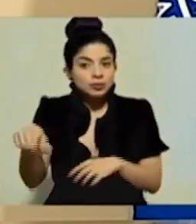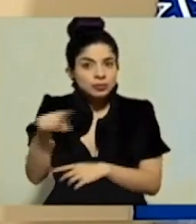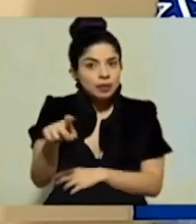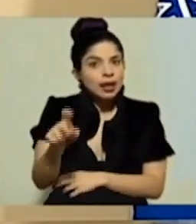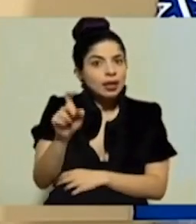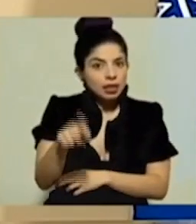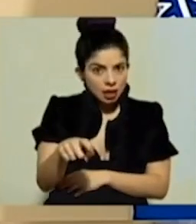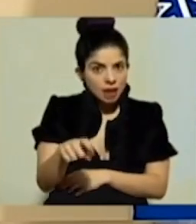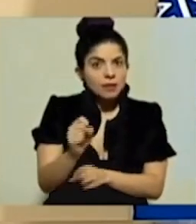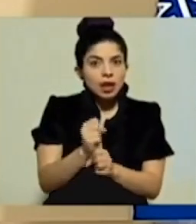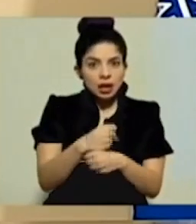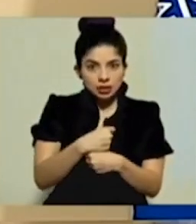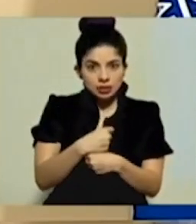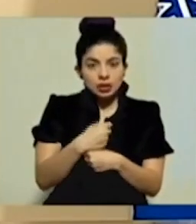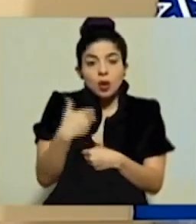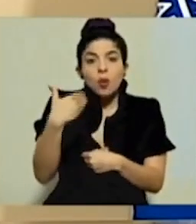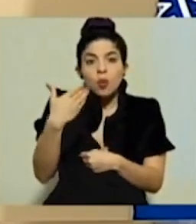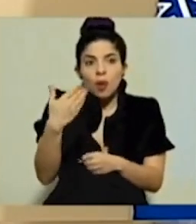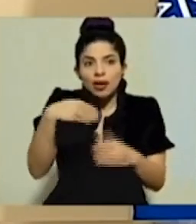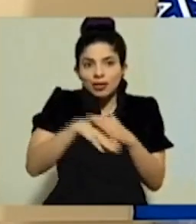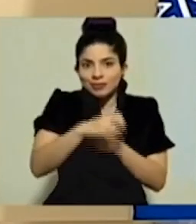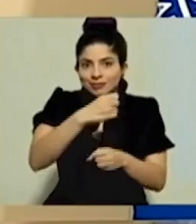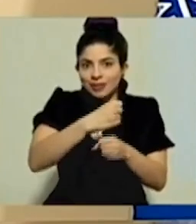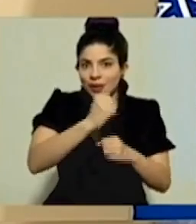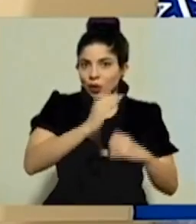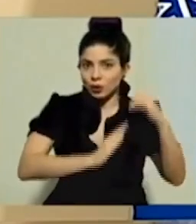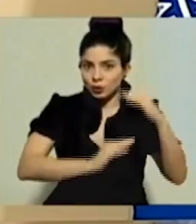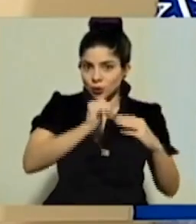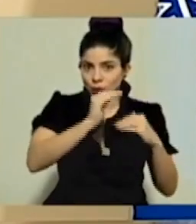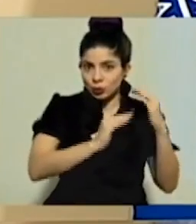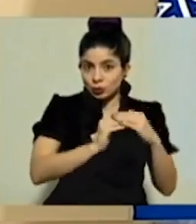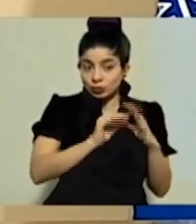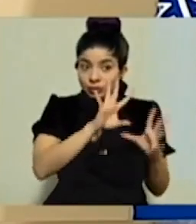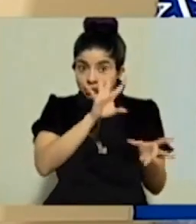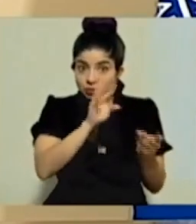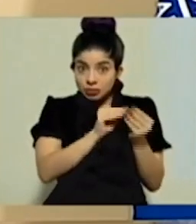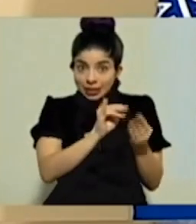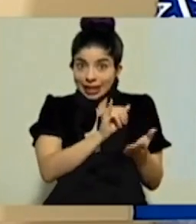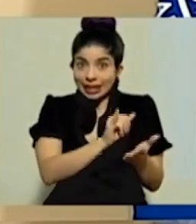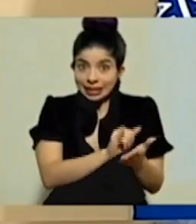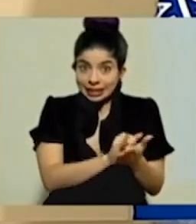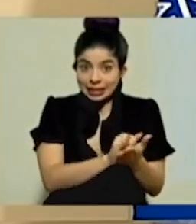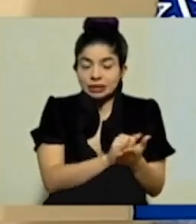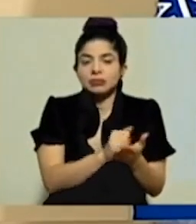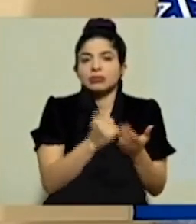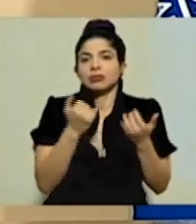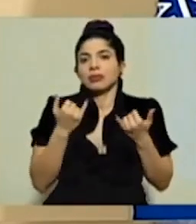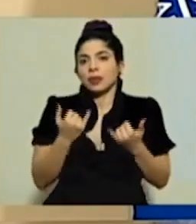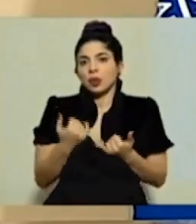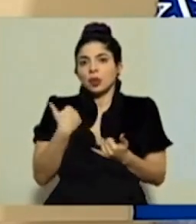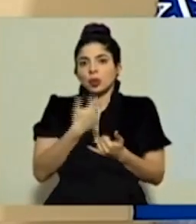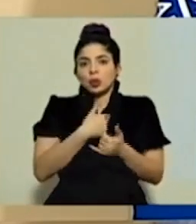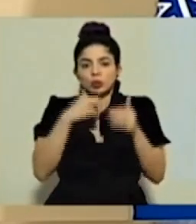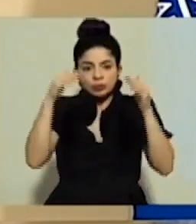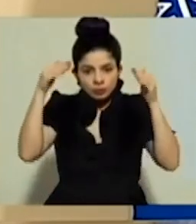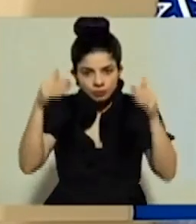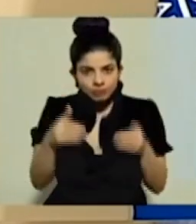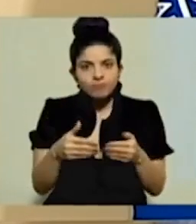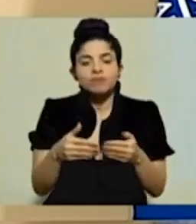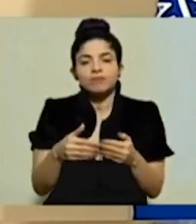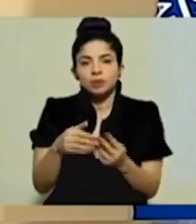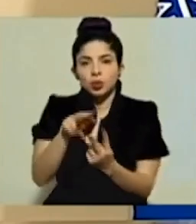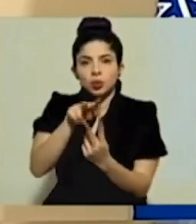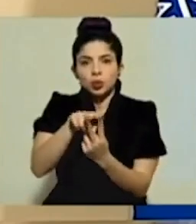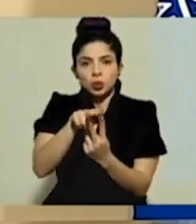deben de realizar durante el proceso constructivo. Siendo así, entonces, nos abocamos básicamente a dos grandes